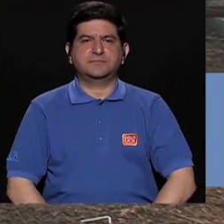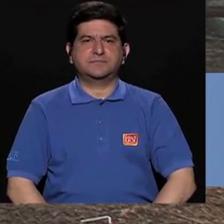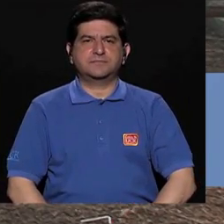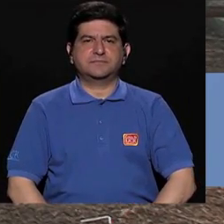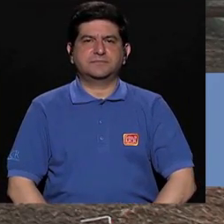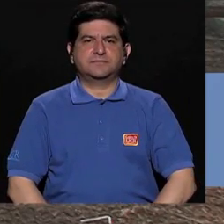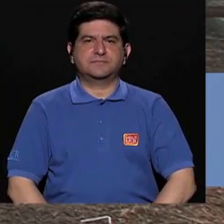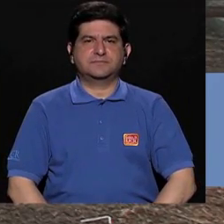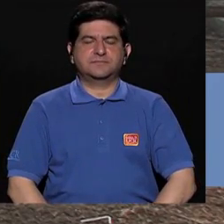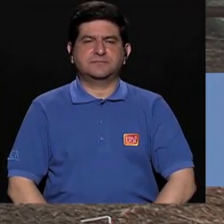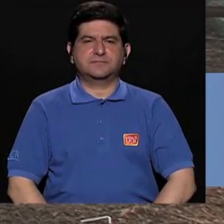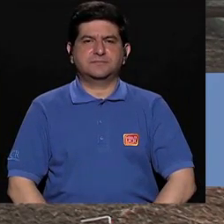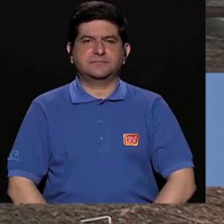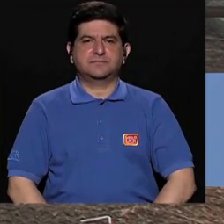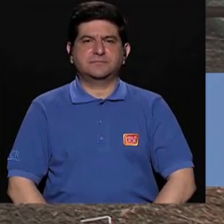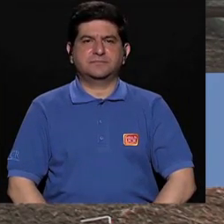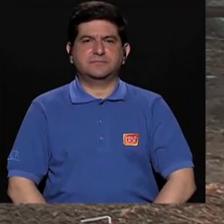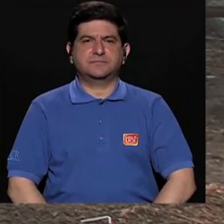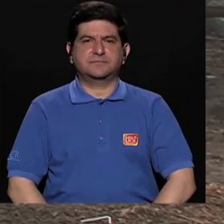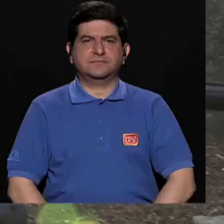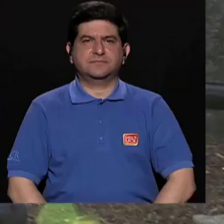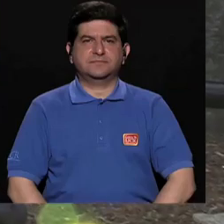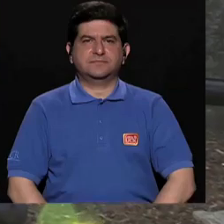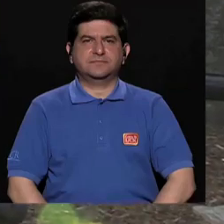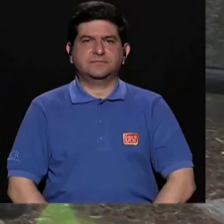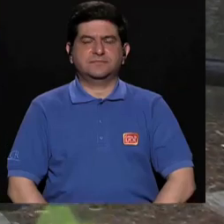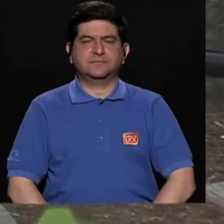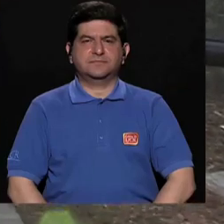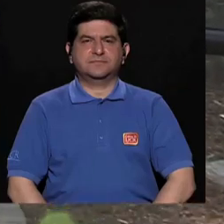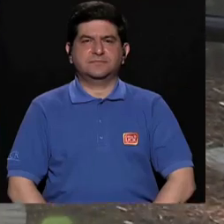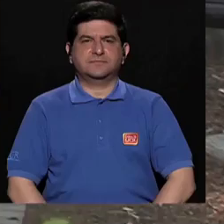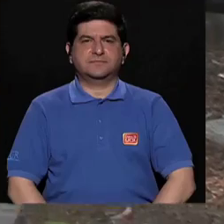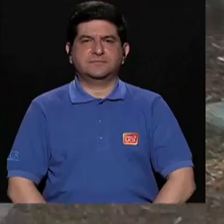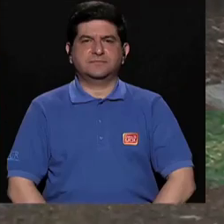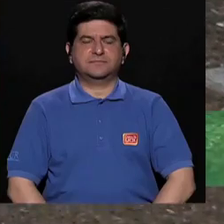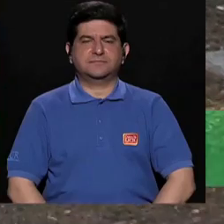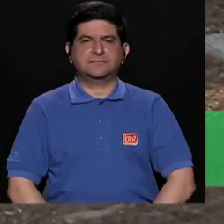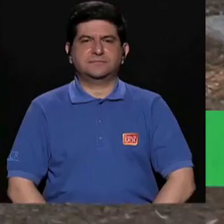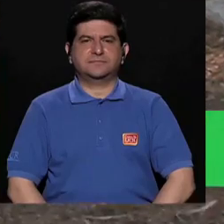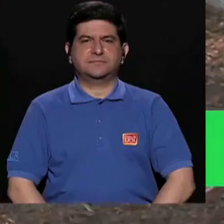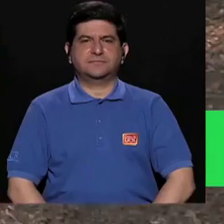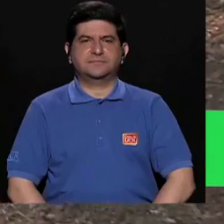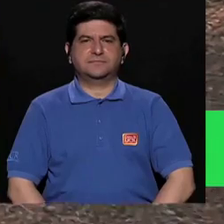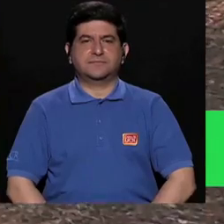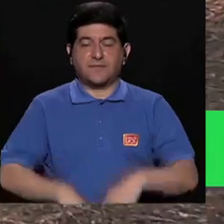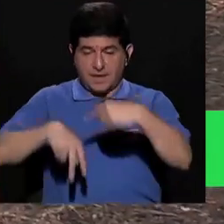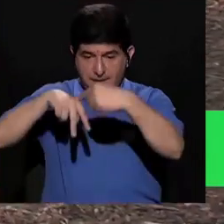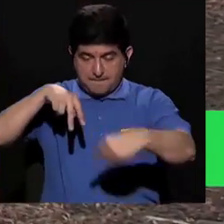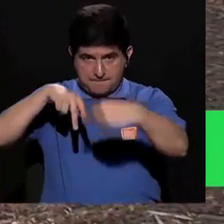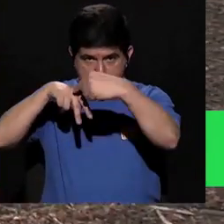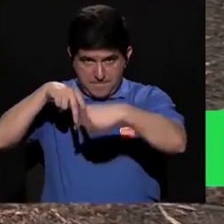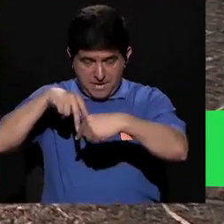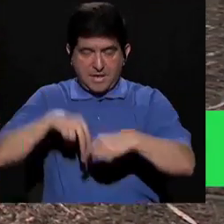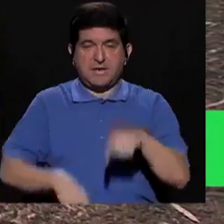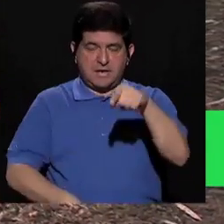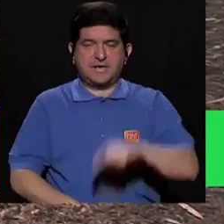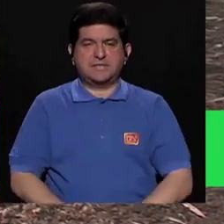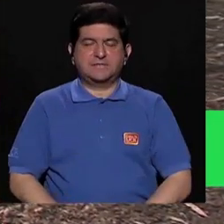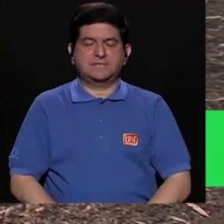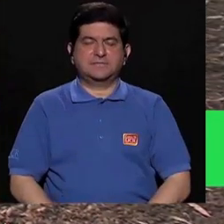subimos y bajamos. La cabeza al arriba, al frente y subimos y bajamos. Las piernas atrás están flexionadas.